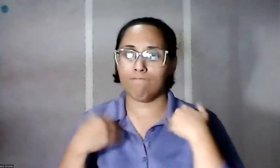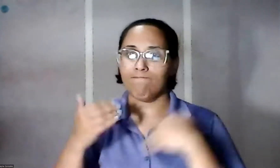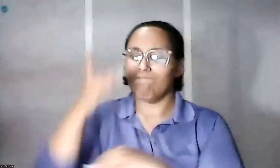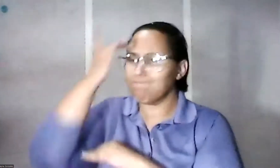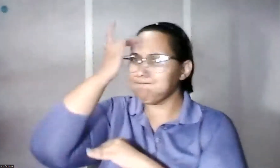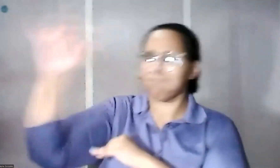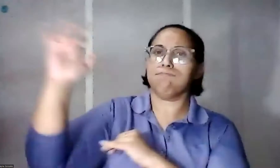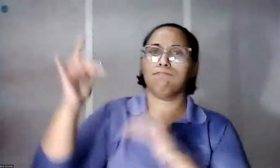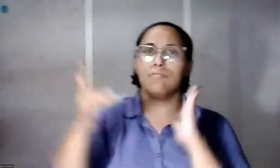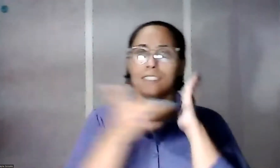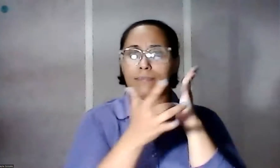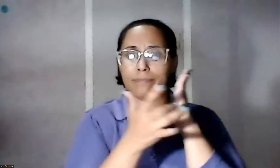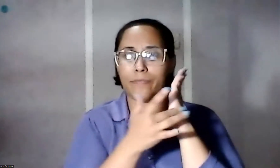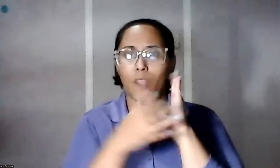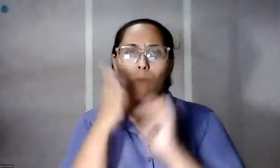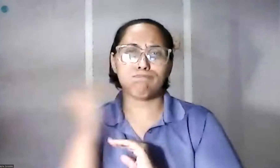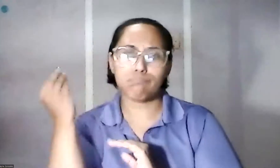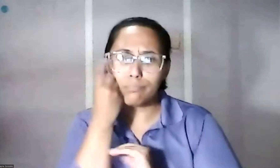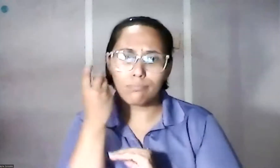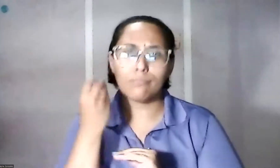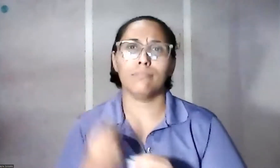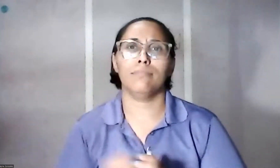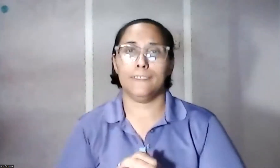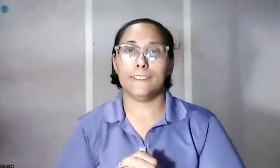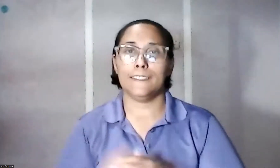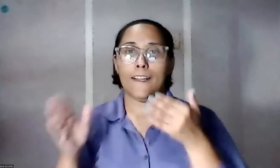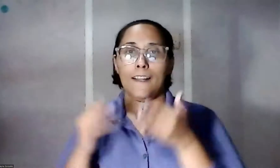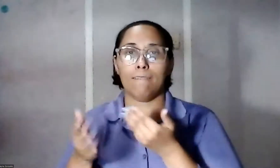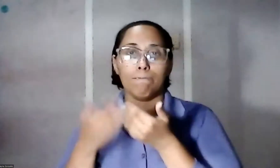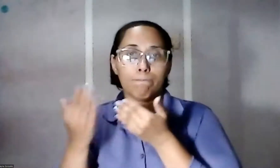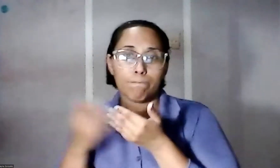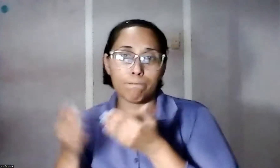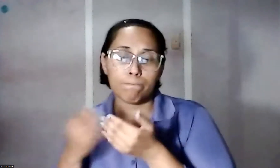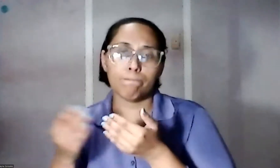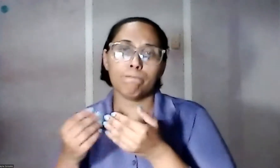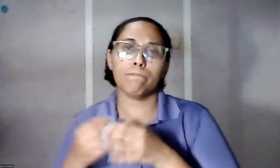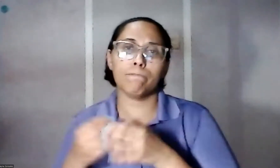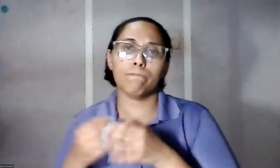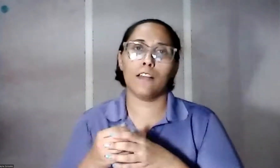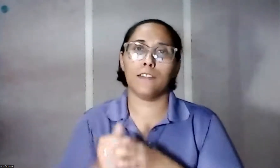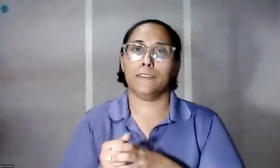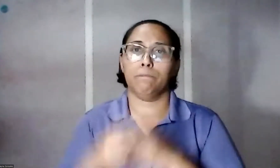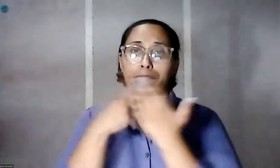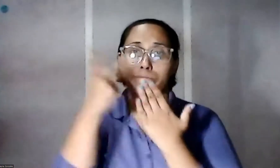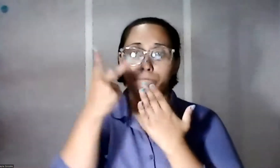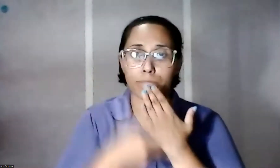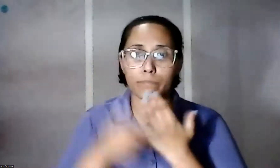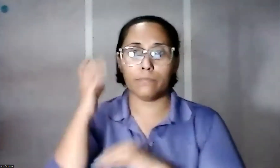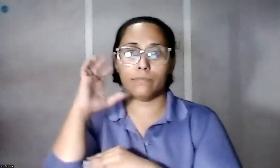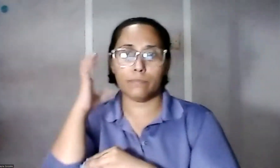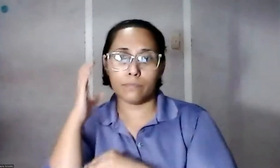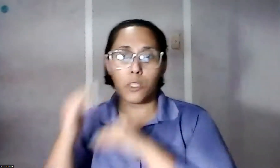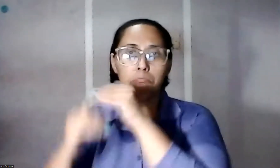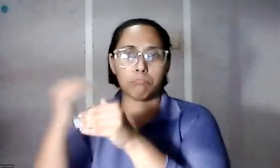técnico vasto, ¿verdad?, y que eso le facilitó la operación de los proyectos radiales que estuvo gestionando y